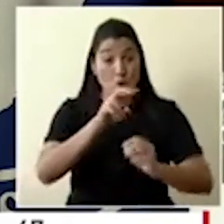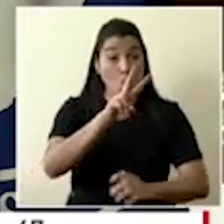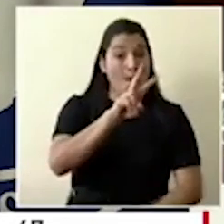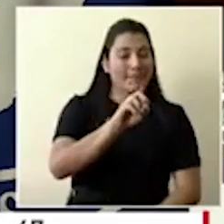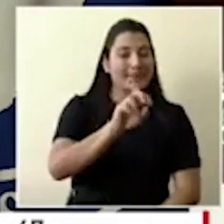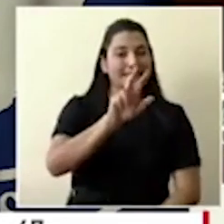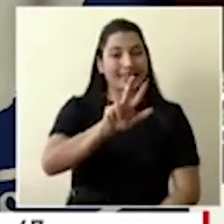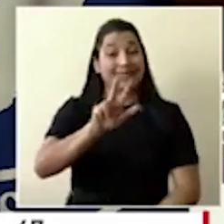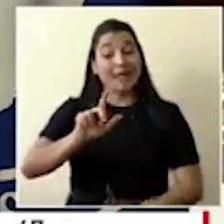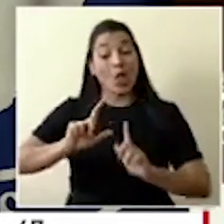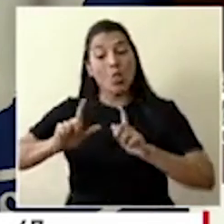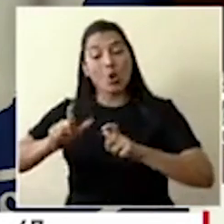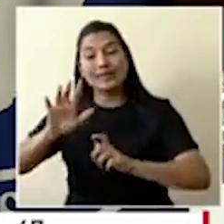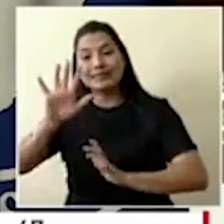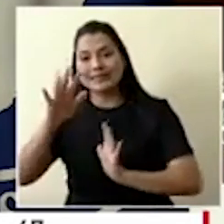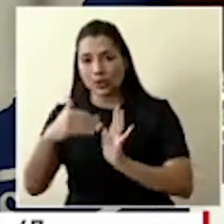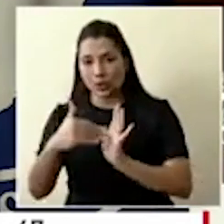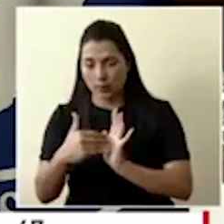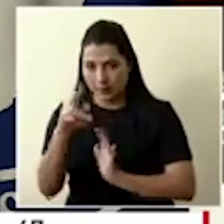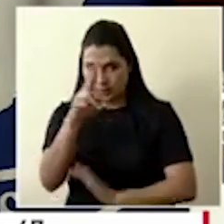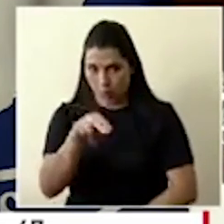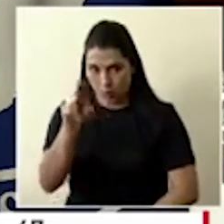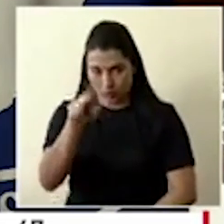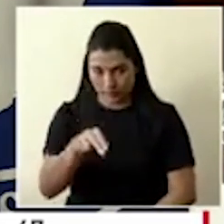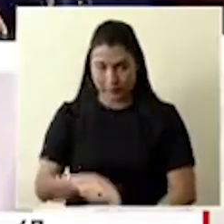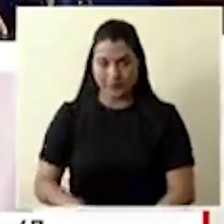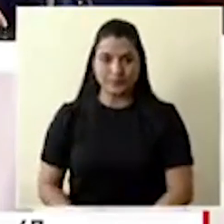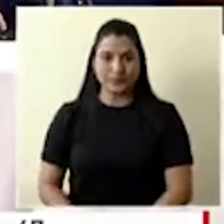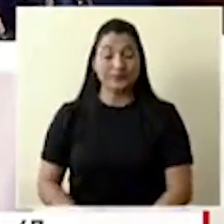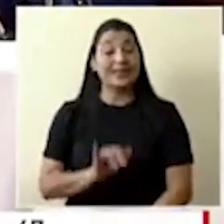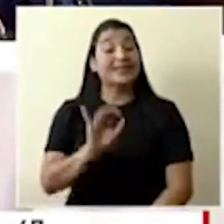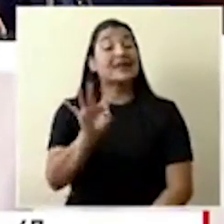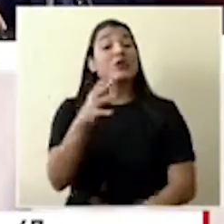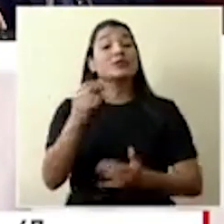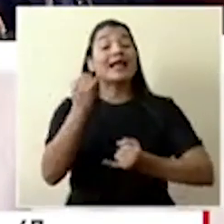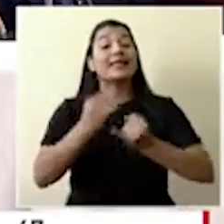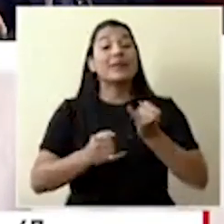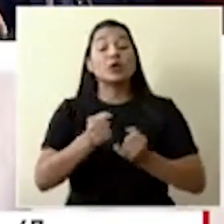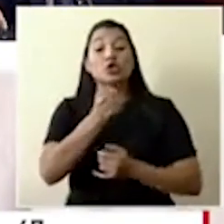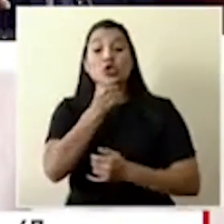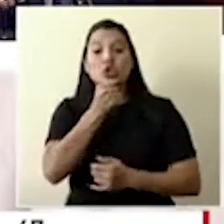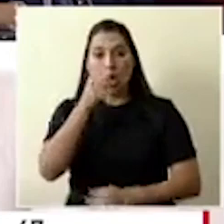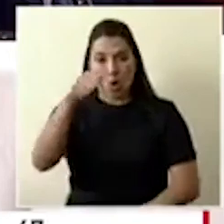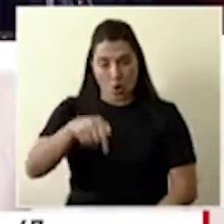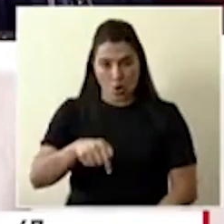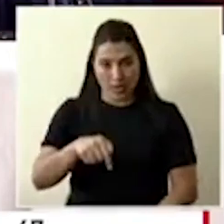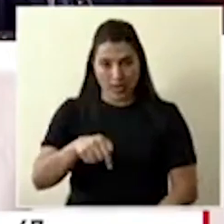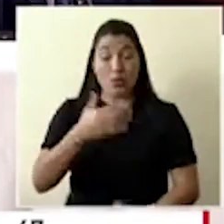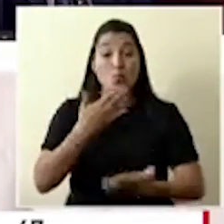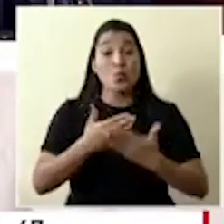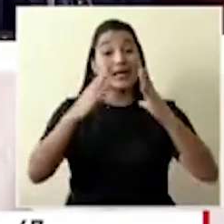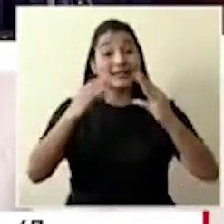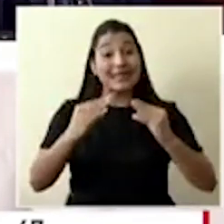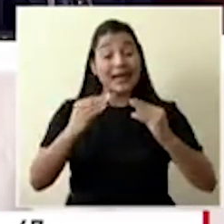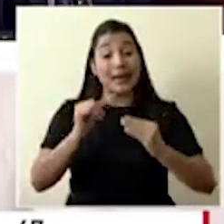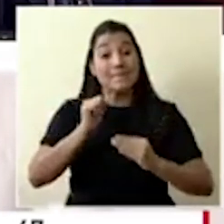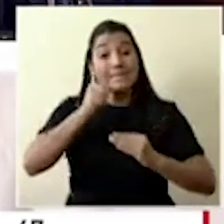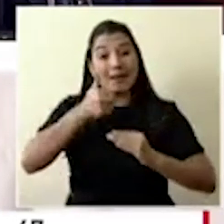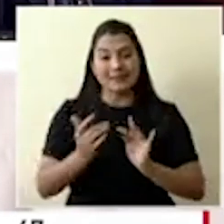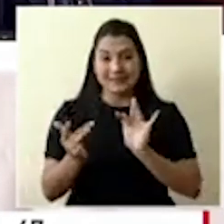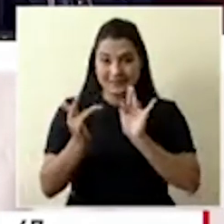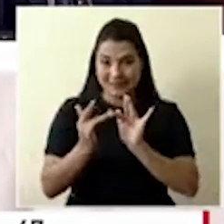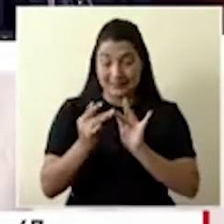para 5 mil colones. De esta forma damos por concluida la conferencia del día de hoy. Buenas tardes y nos sintonizamos